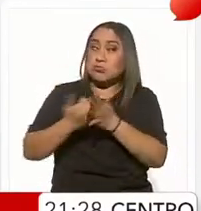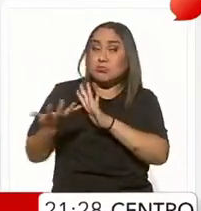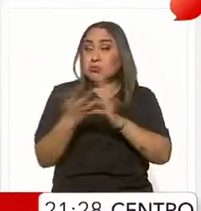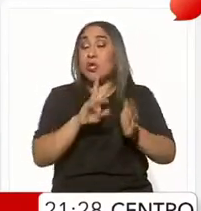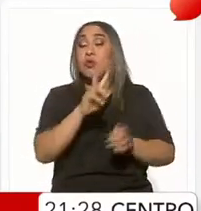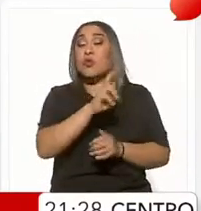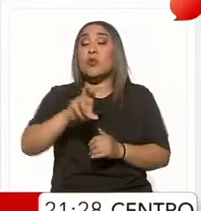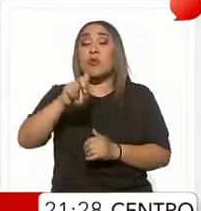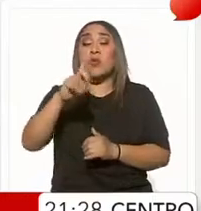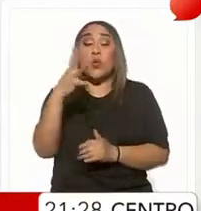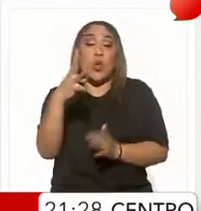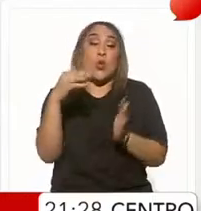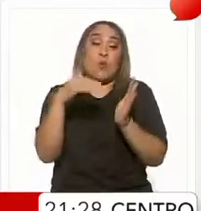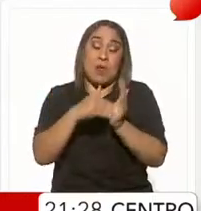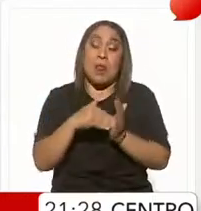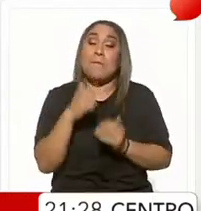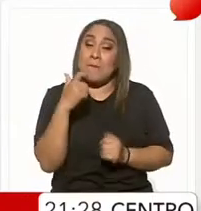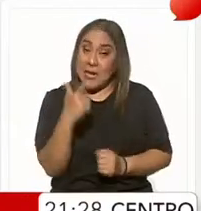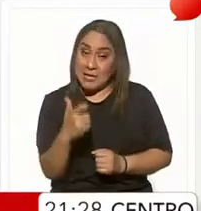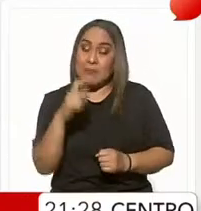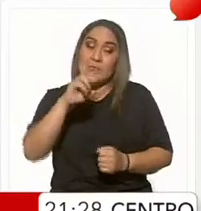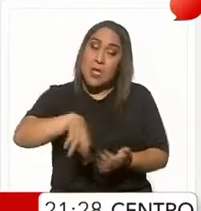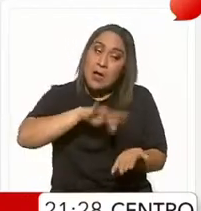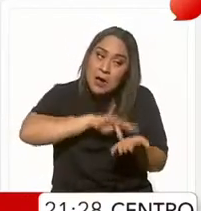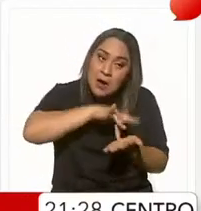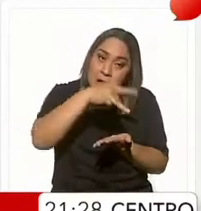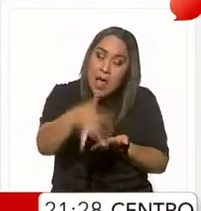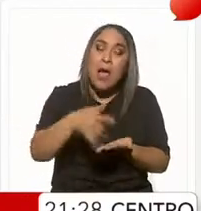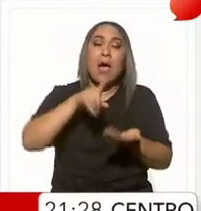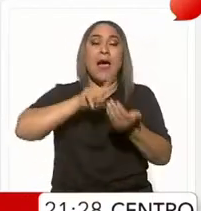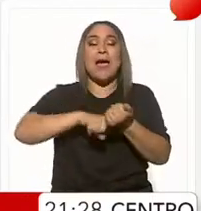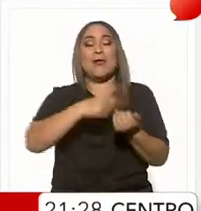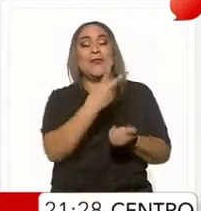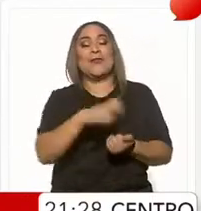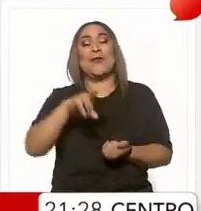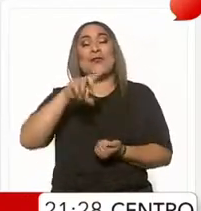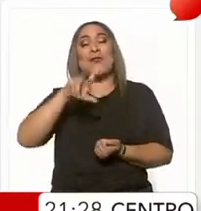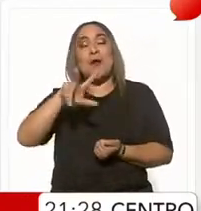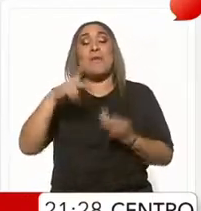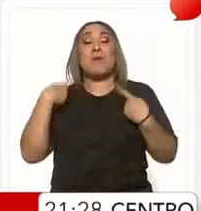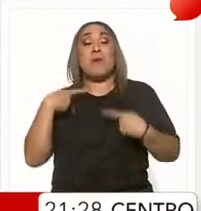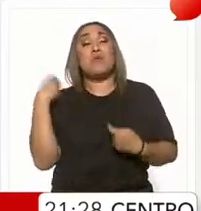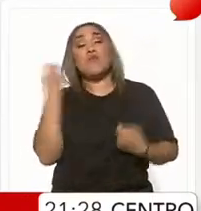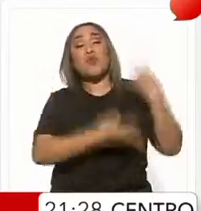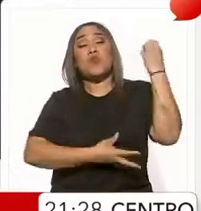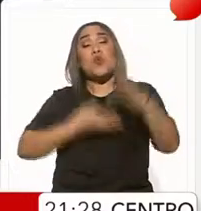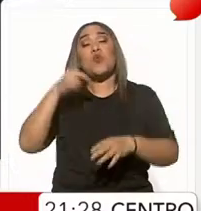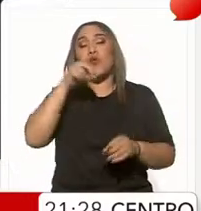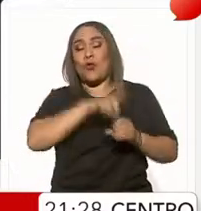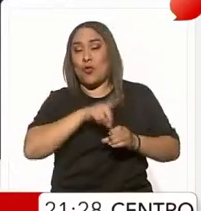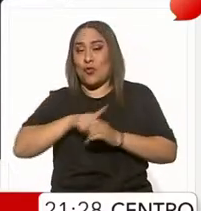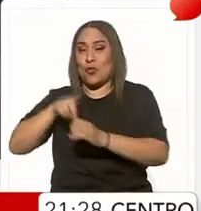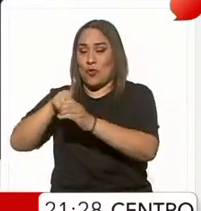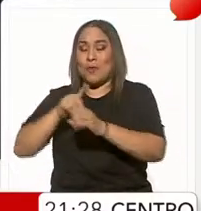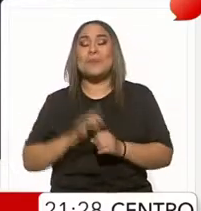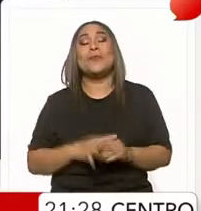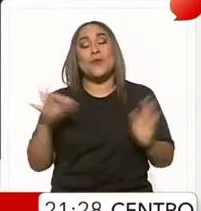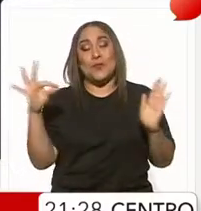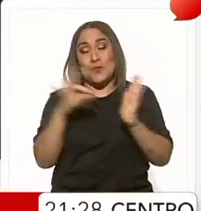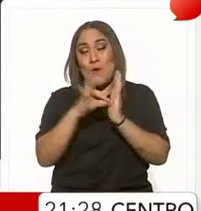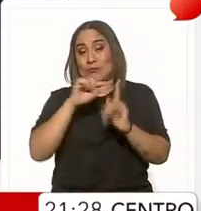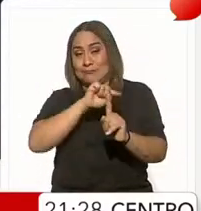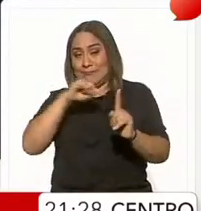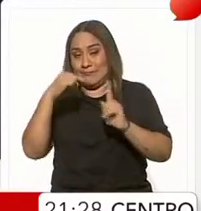234 mil pesos, gracias a sus 238 donadores. Punto de referencia,